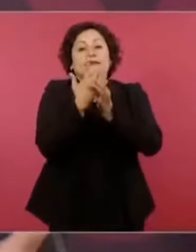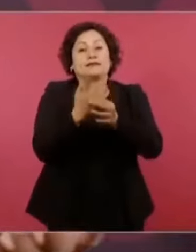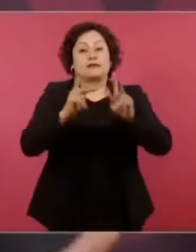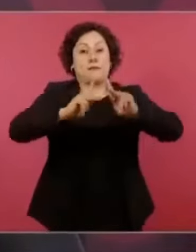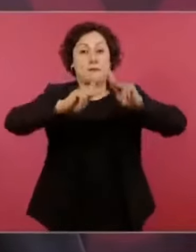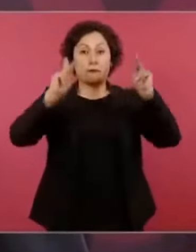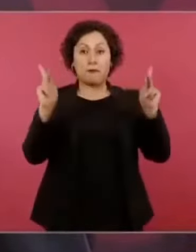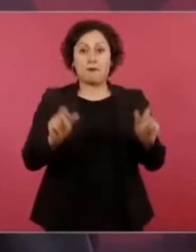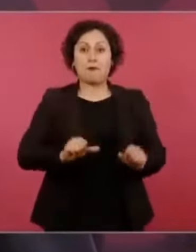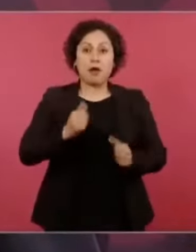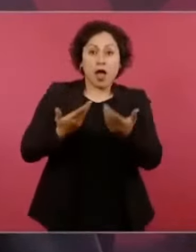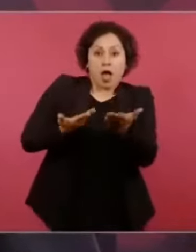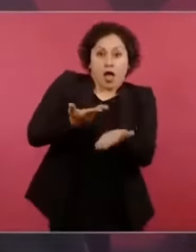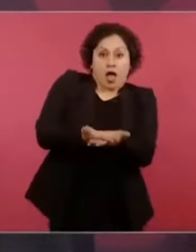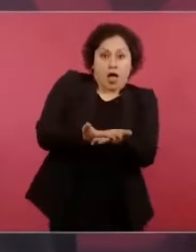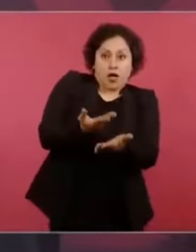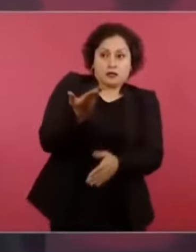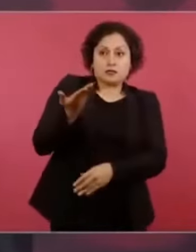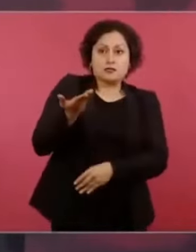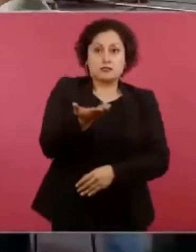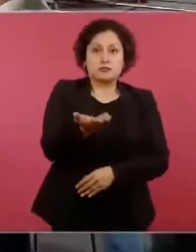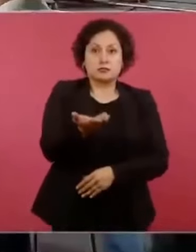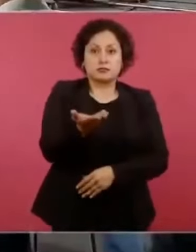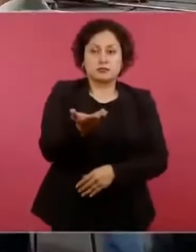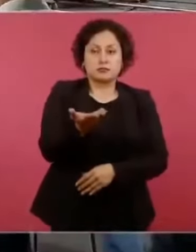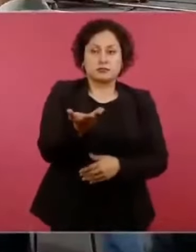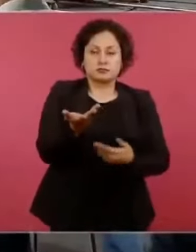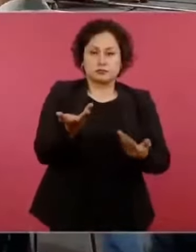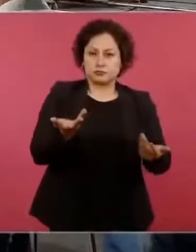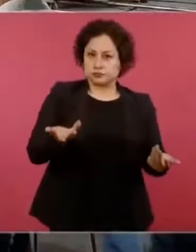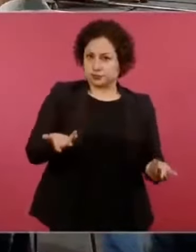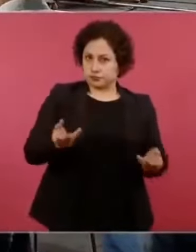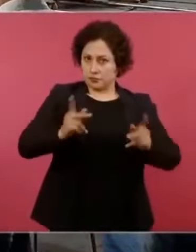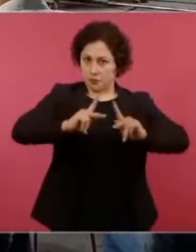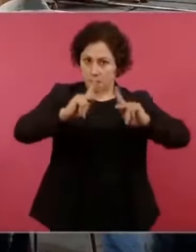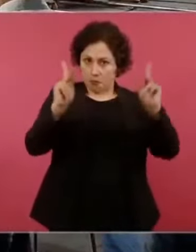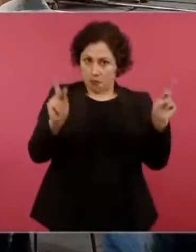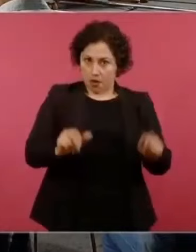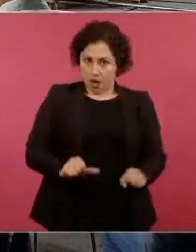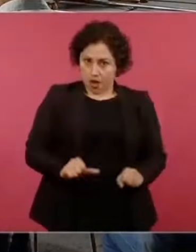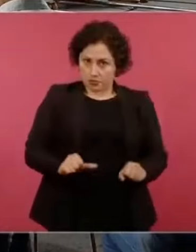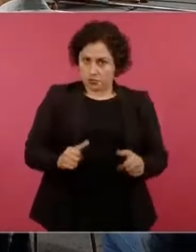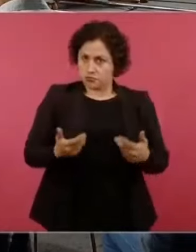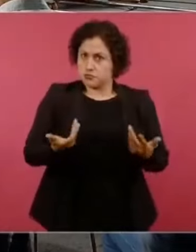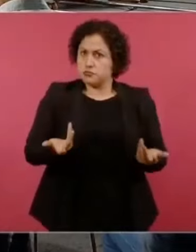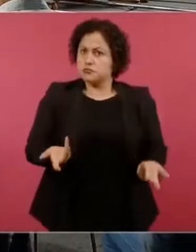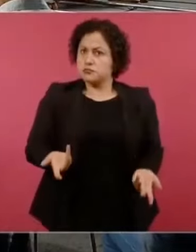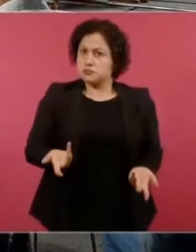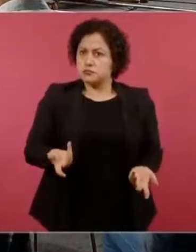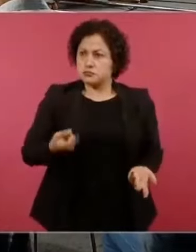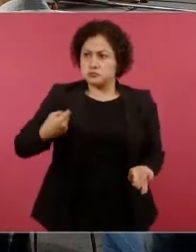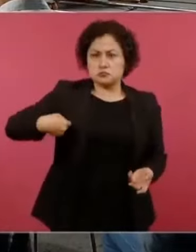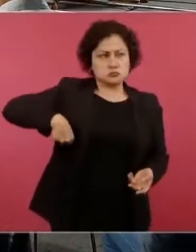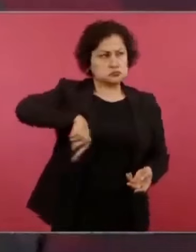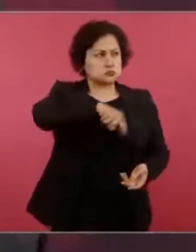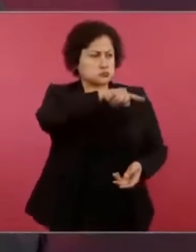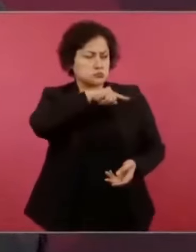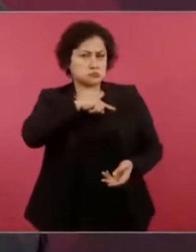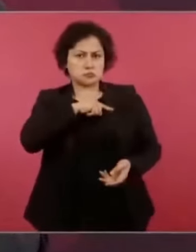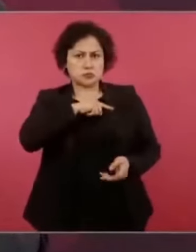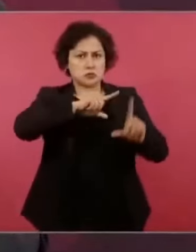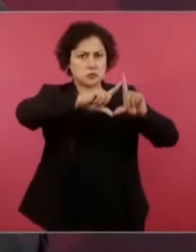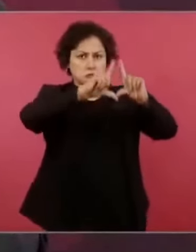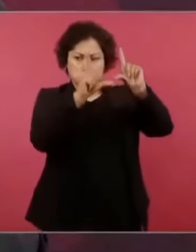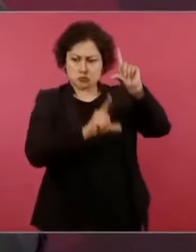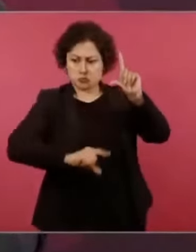pacífico, todos los que andamos por los caminos de México